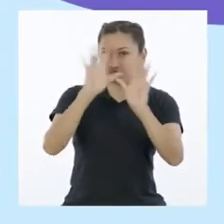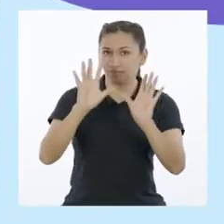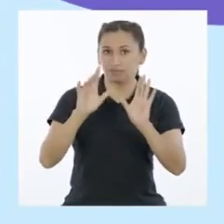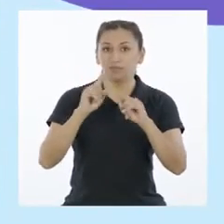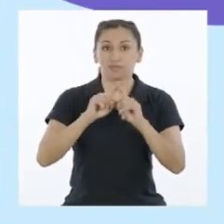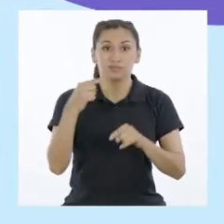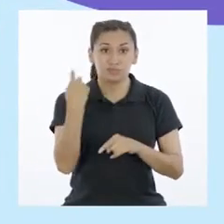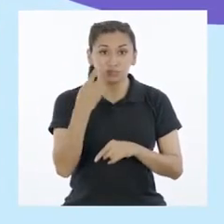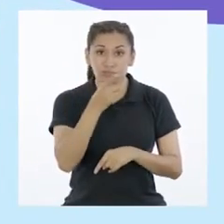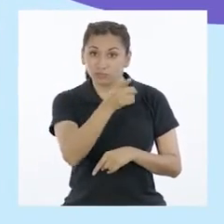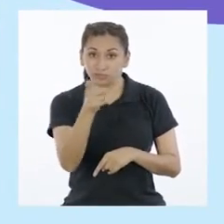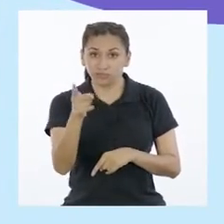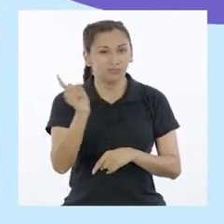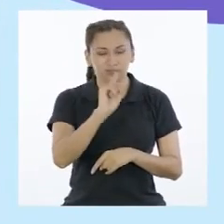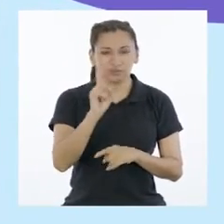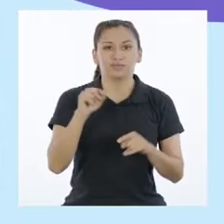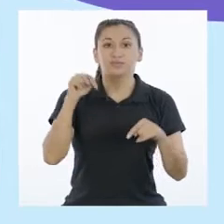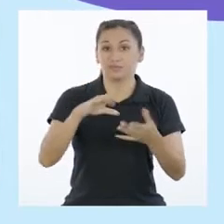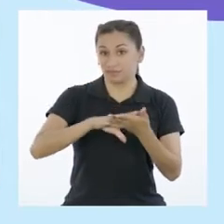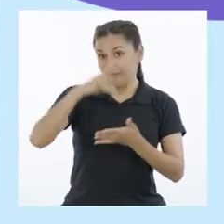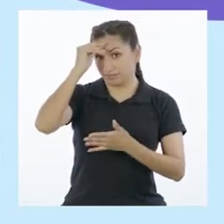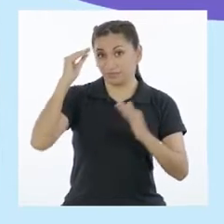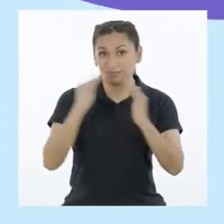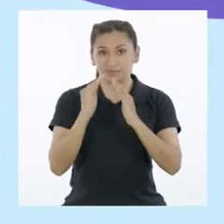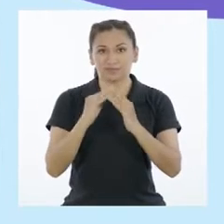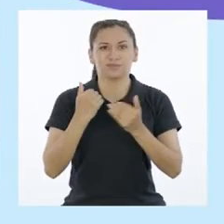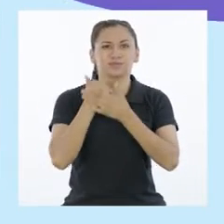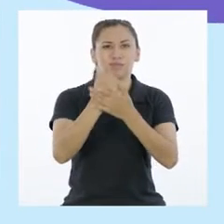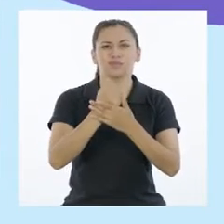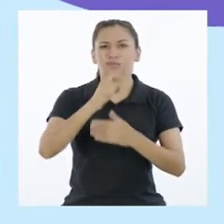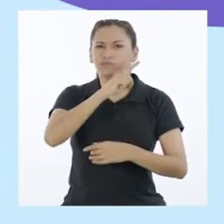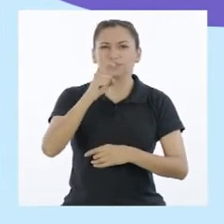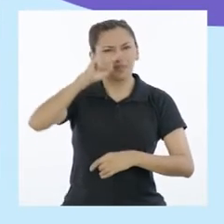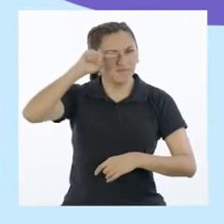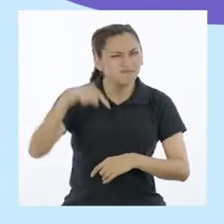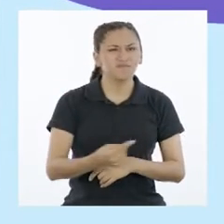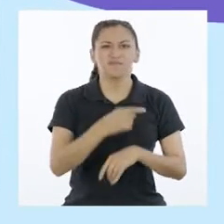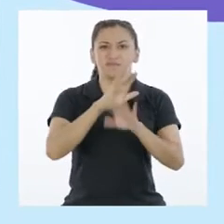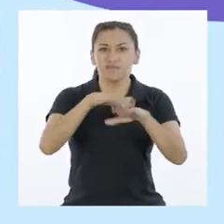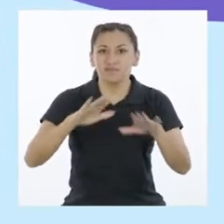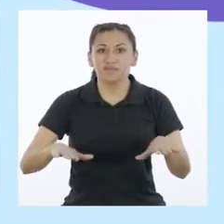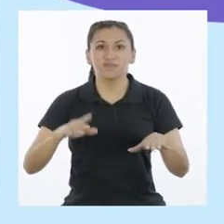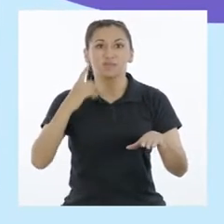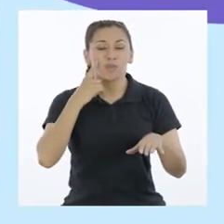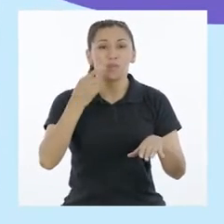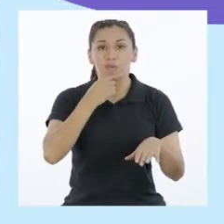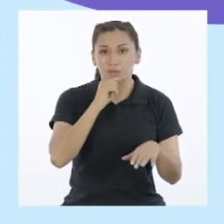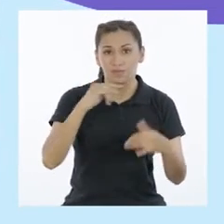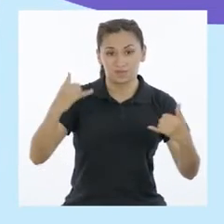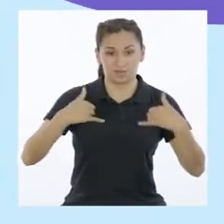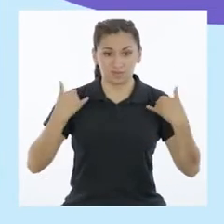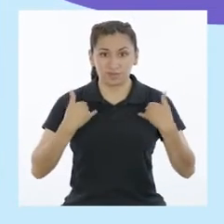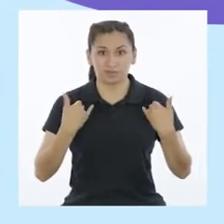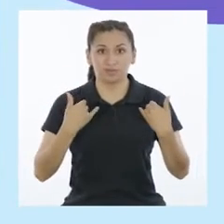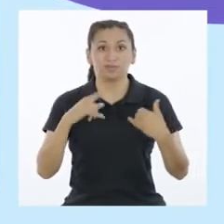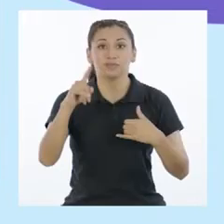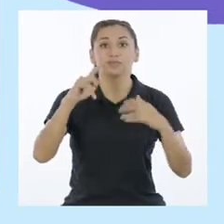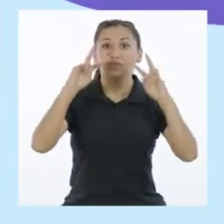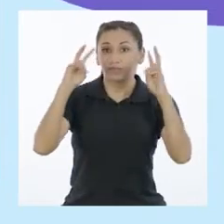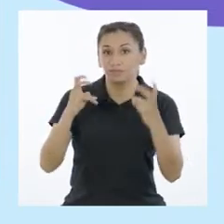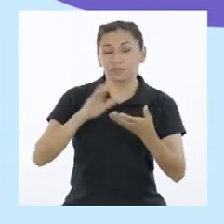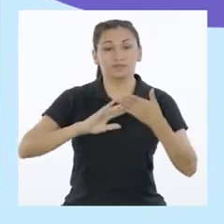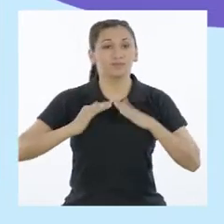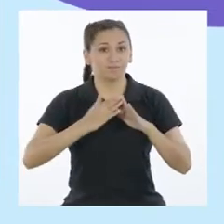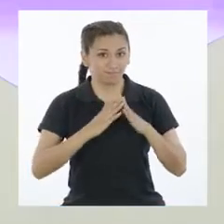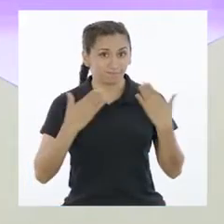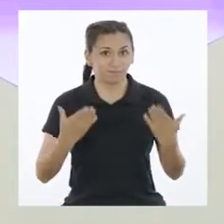Claro, pero no es solo por ustedes. Aprendo en Casa ayuda a cientos de miles de niñas, niños y adolescentes. Es un asunto